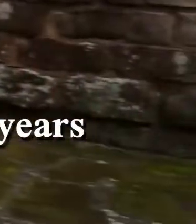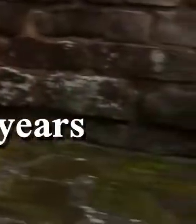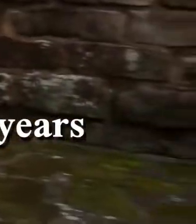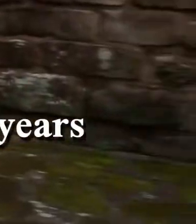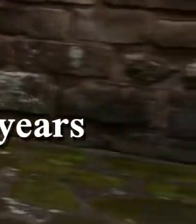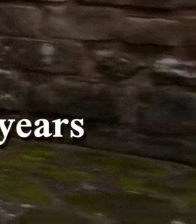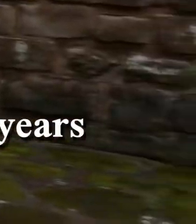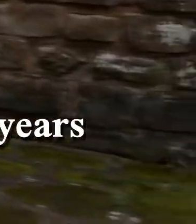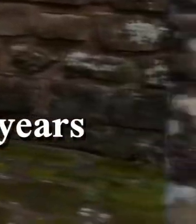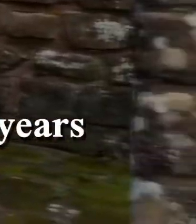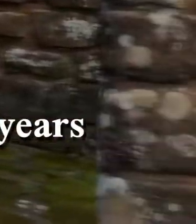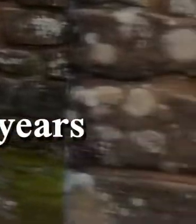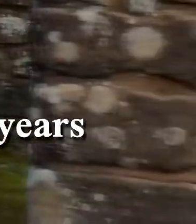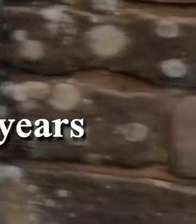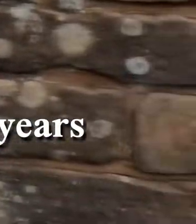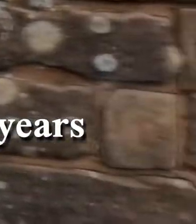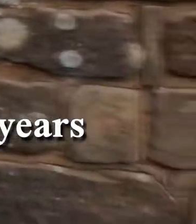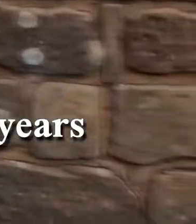Yo de familia, yo tú.